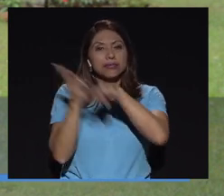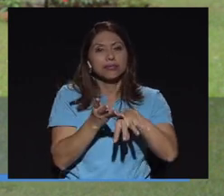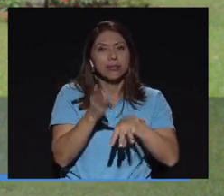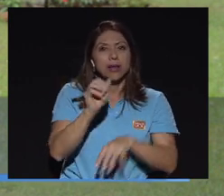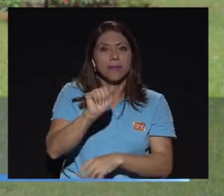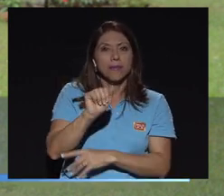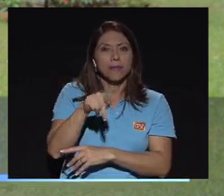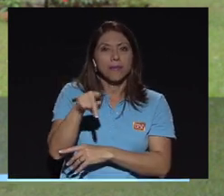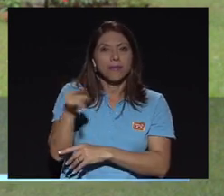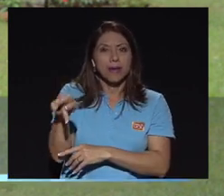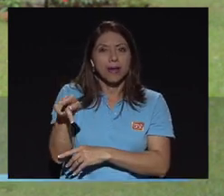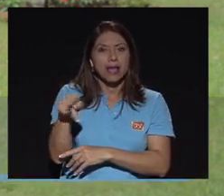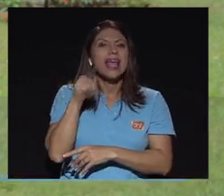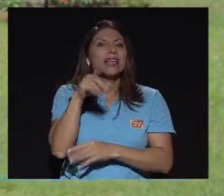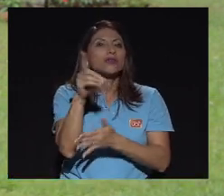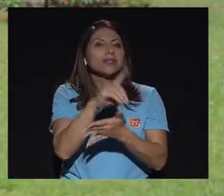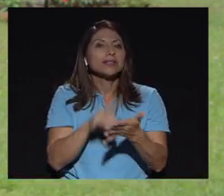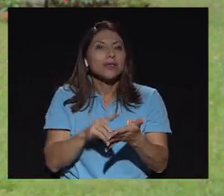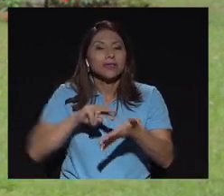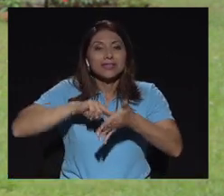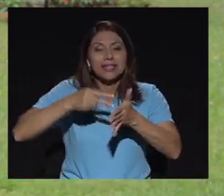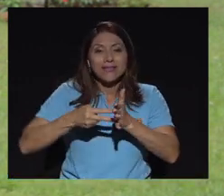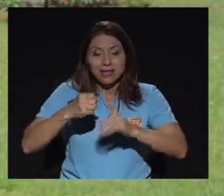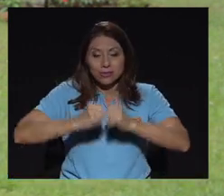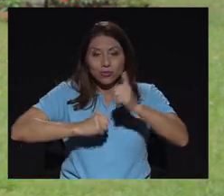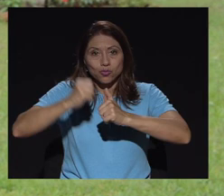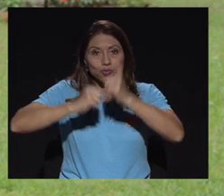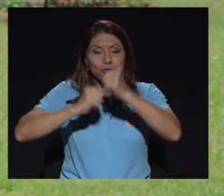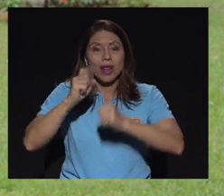quiere decir que es la estructura de una aplicación móvil